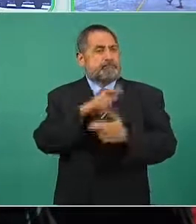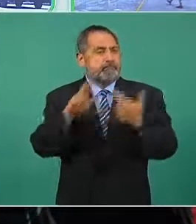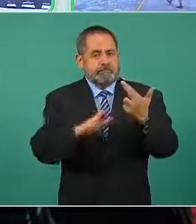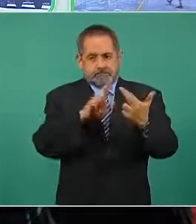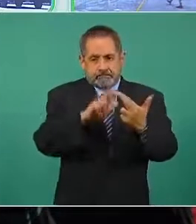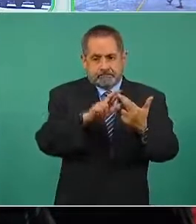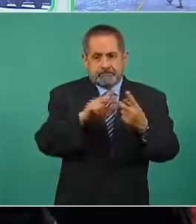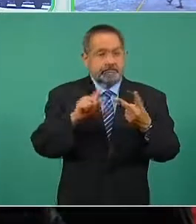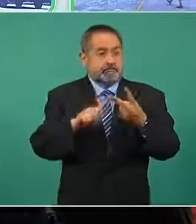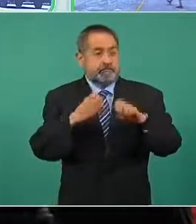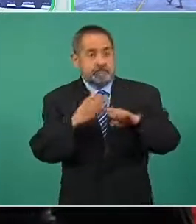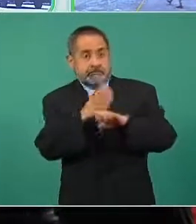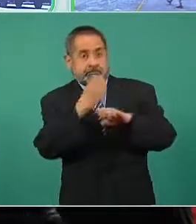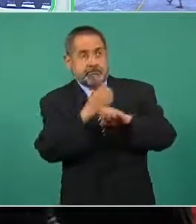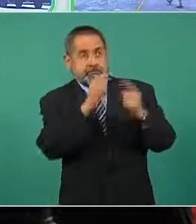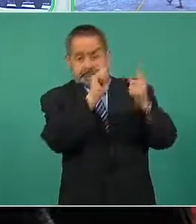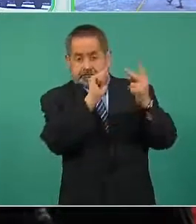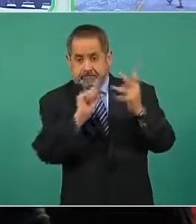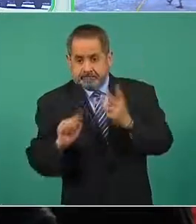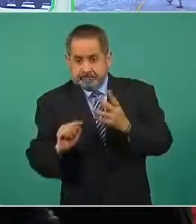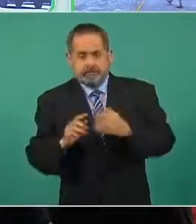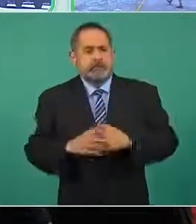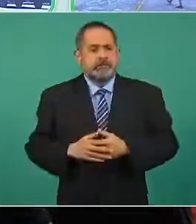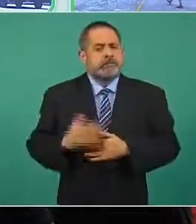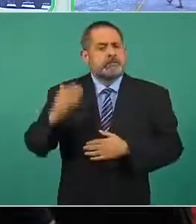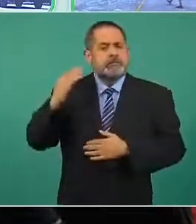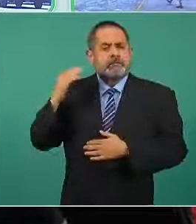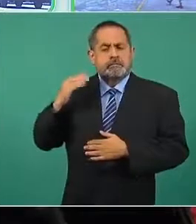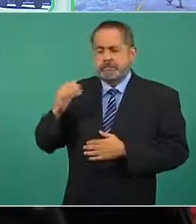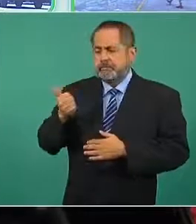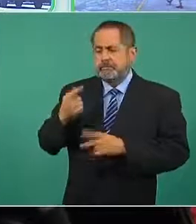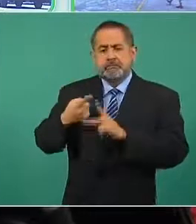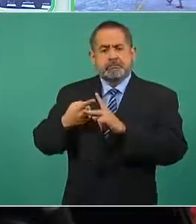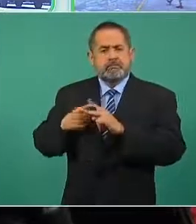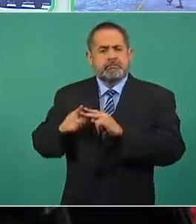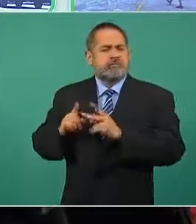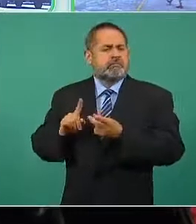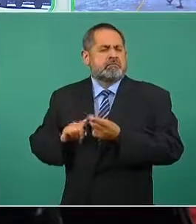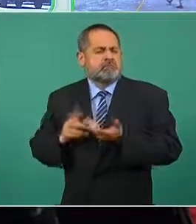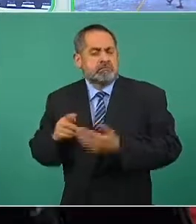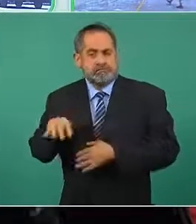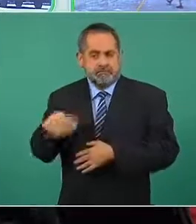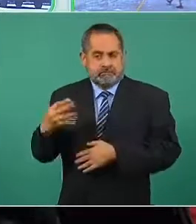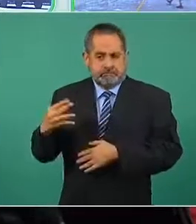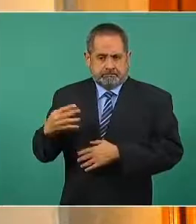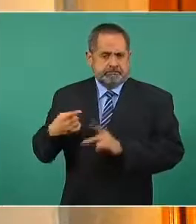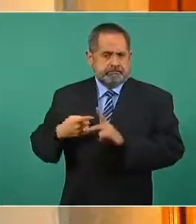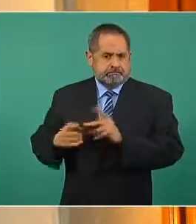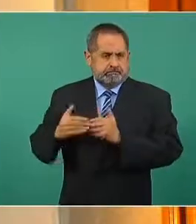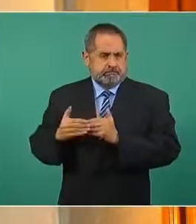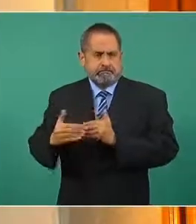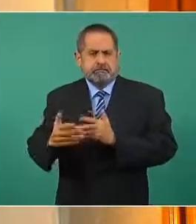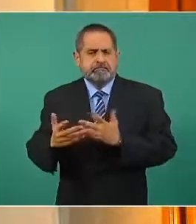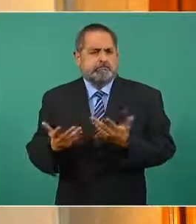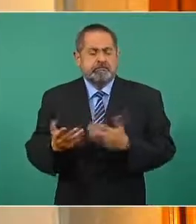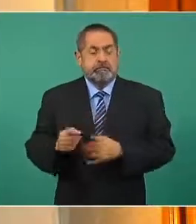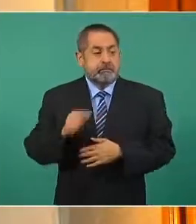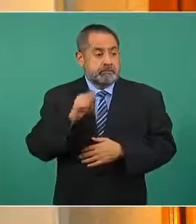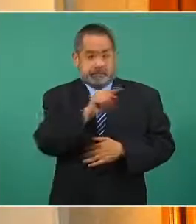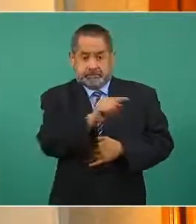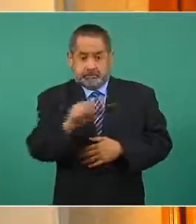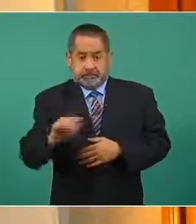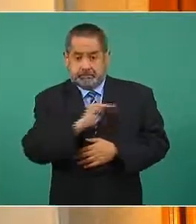a partir del 14 de agosto se inició un reforzamiento a los municipios